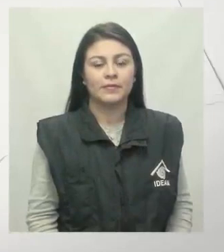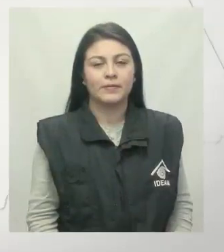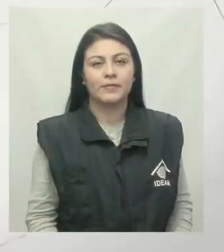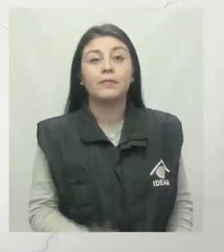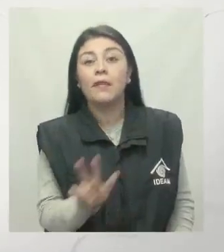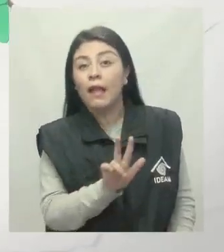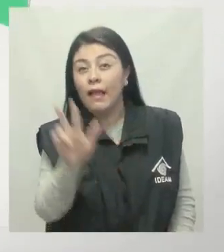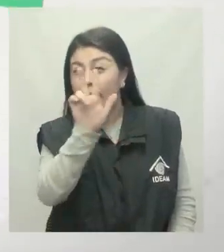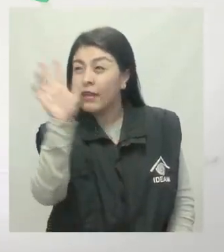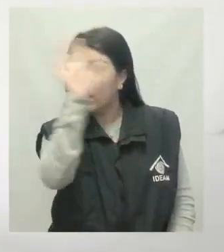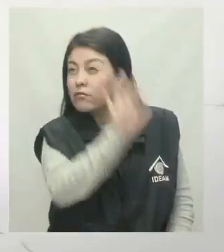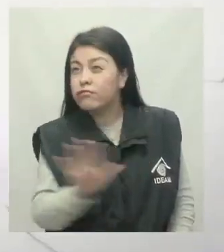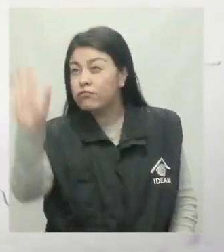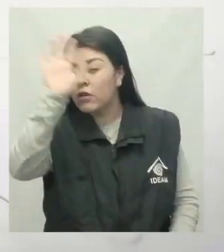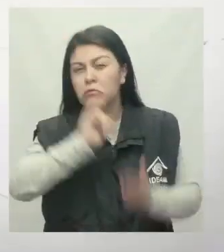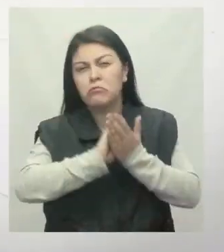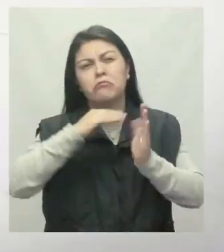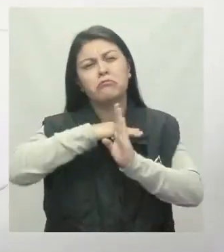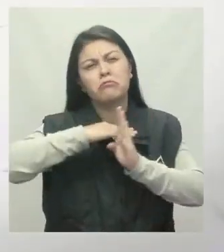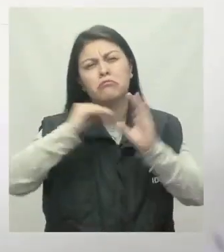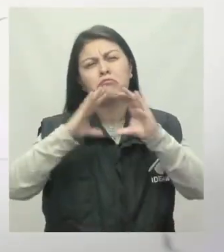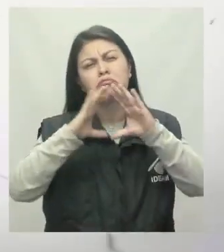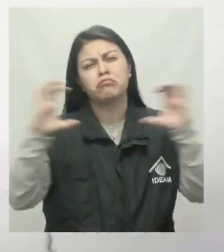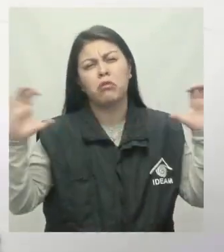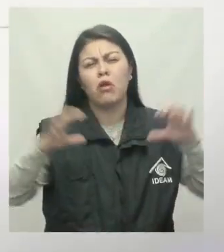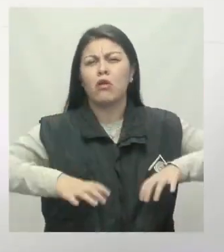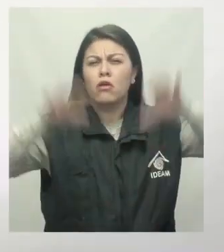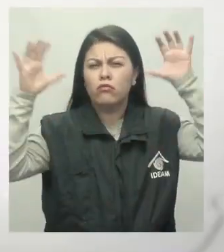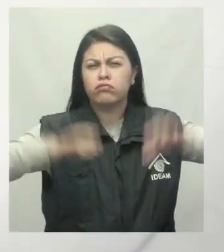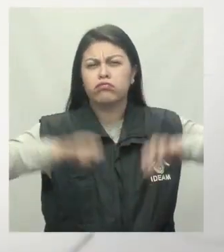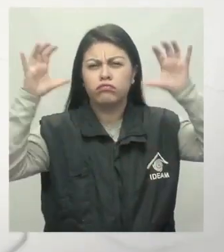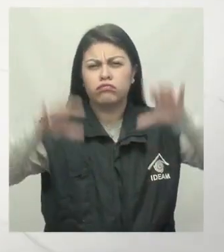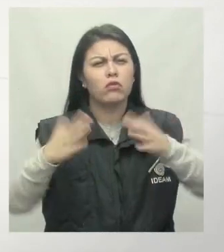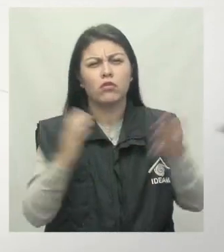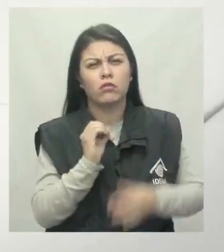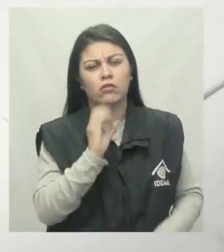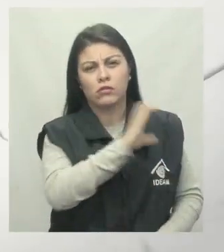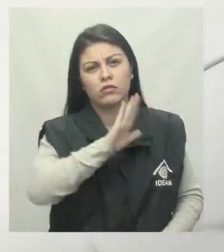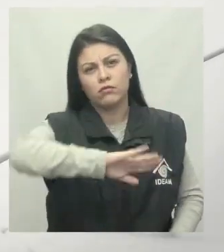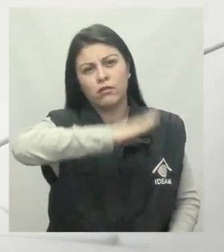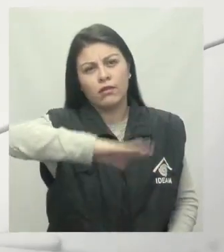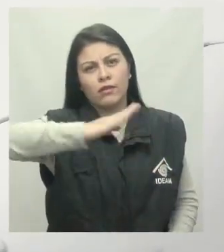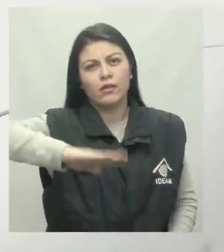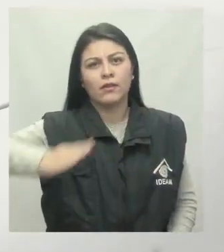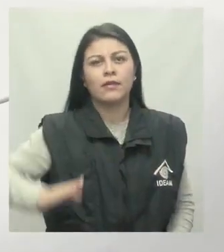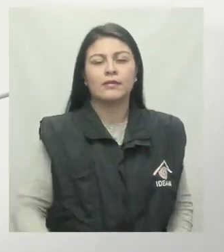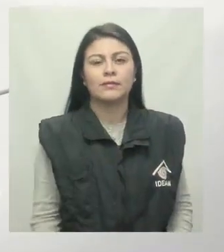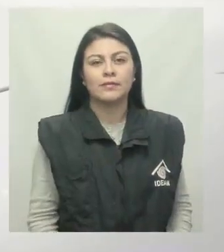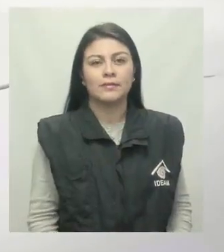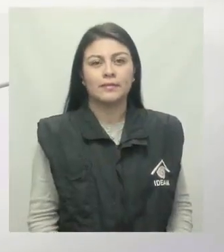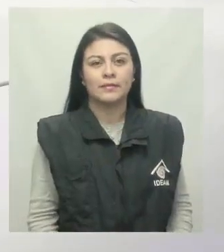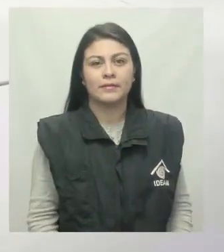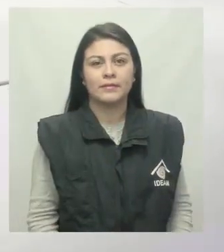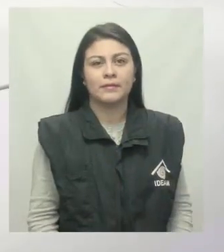zona andina se estima cielo entre parcial y mayormente cubierto con lluvias ligeras en el occidente de Antioquia Música